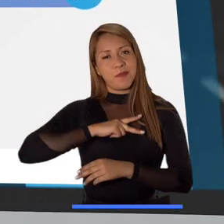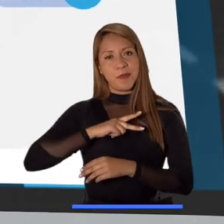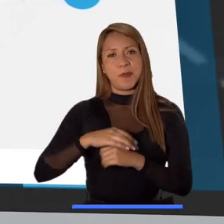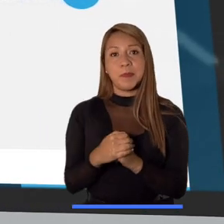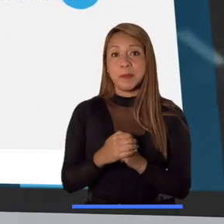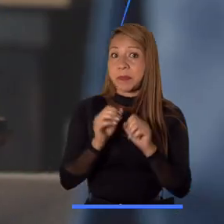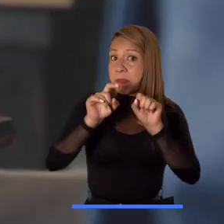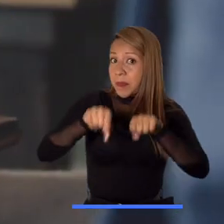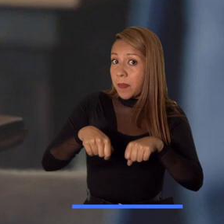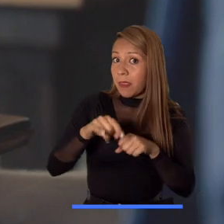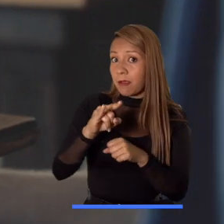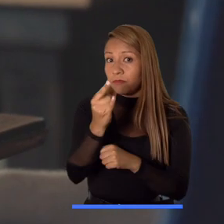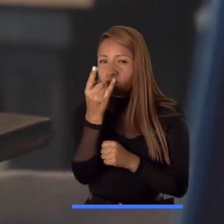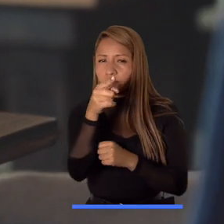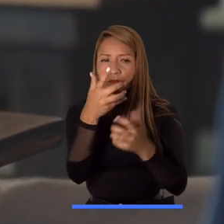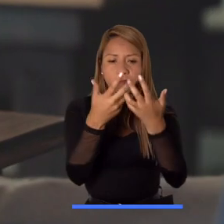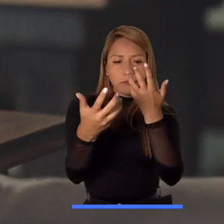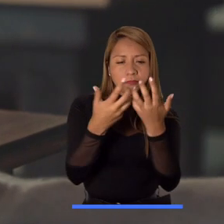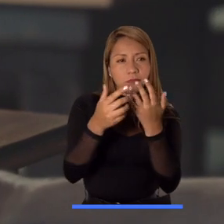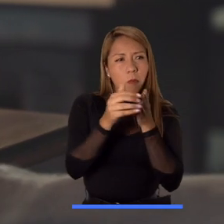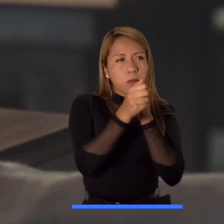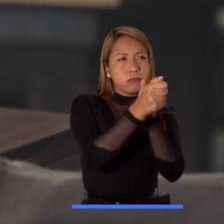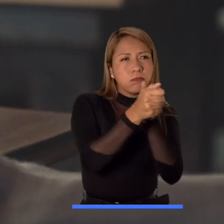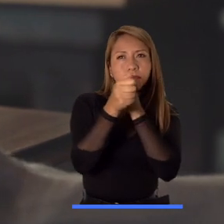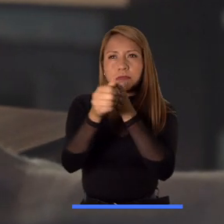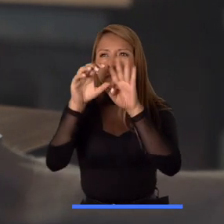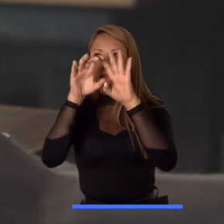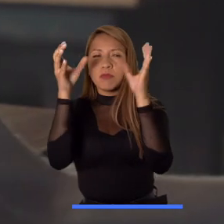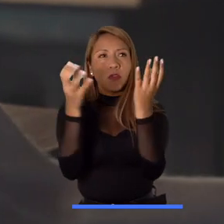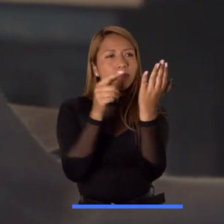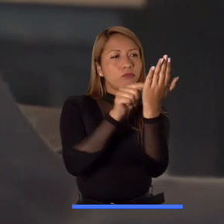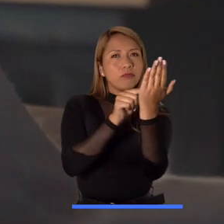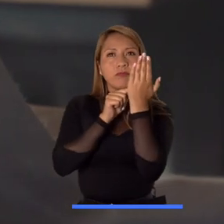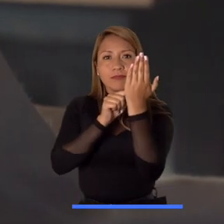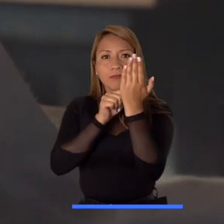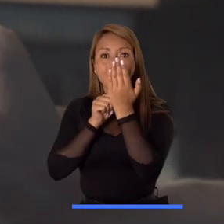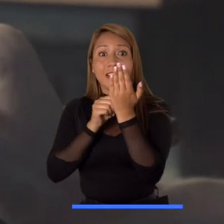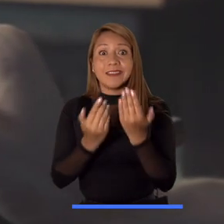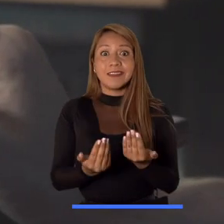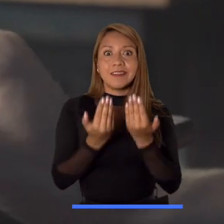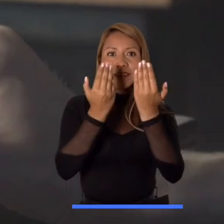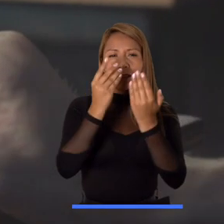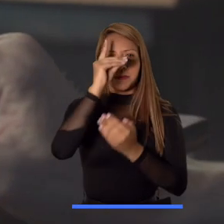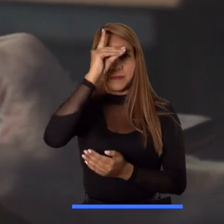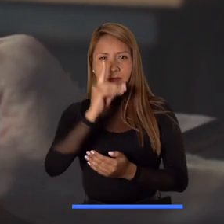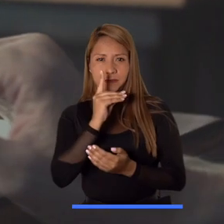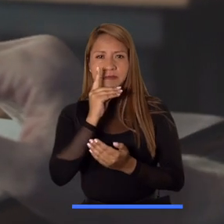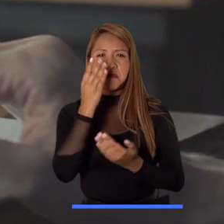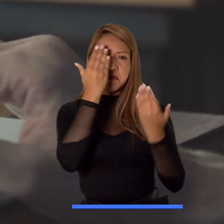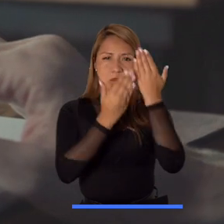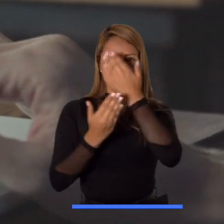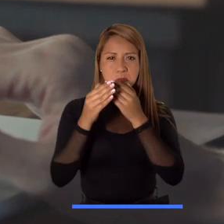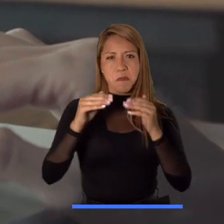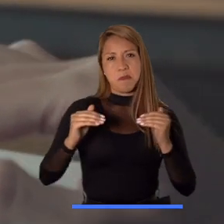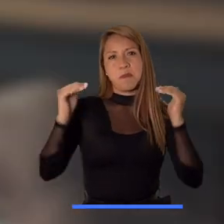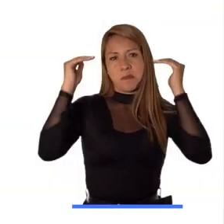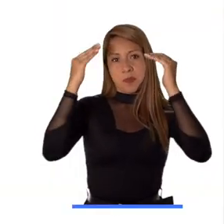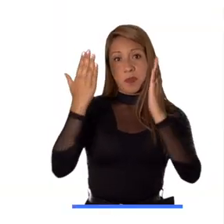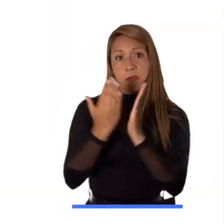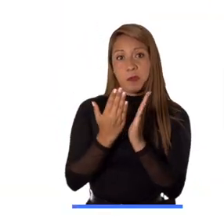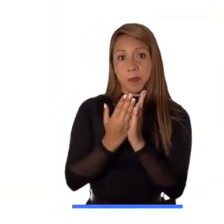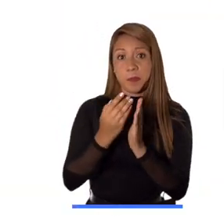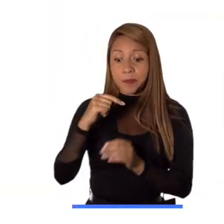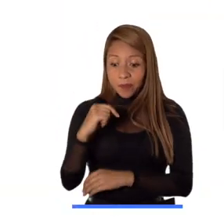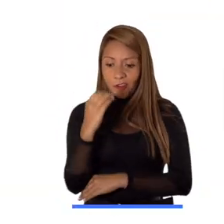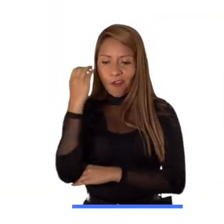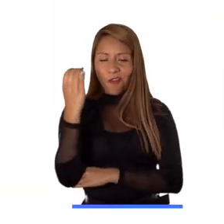país. Esperamos que las guías de sistemas educativos del mundo sean de gran ayuda a la hora de tomar tus decisiones sobre educación superior. En